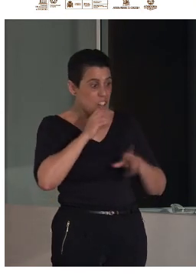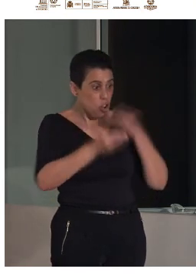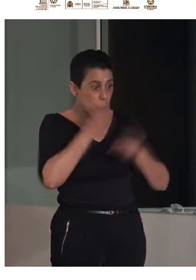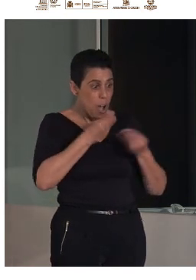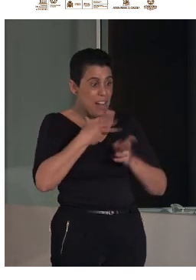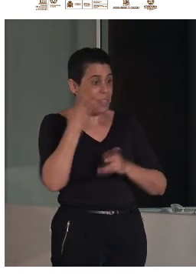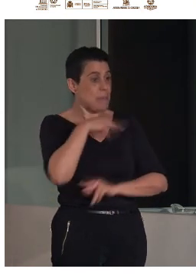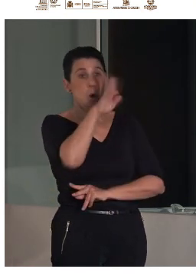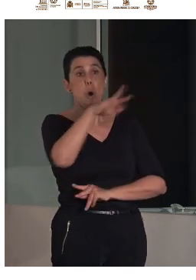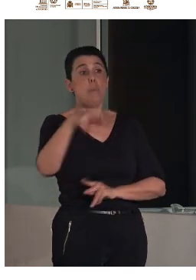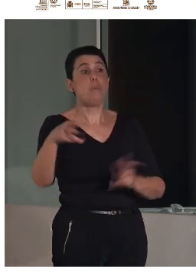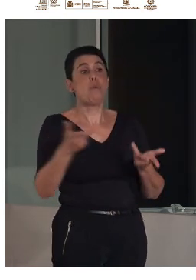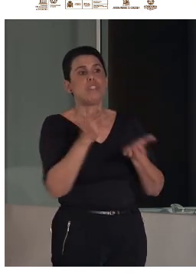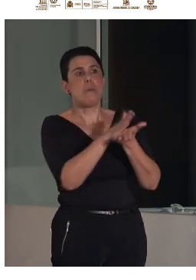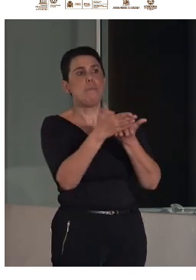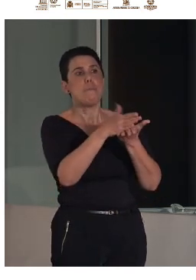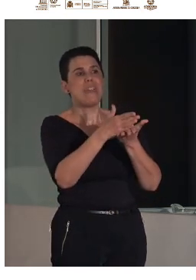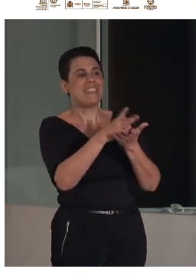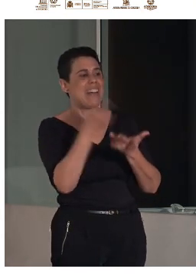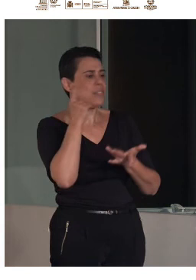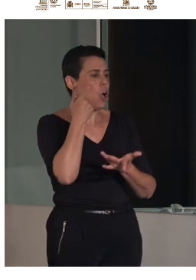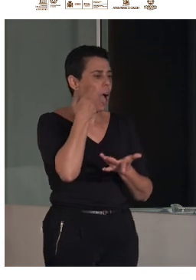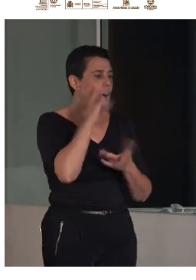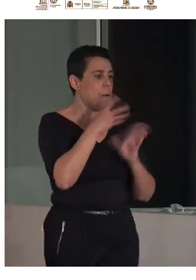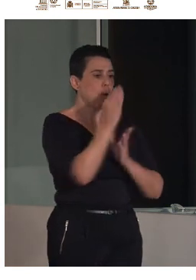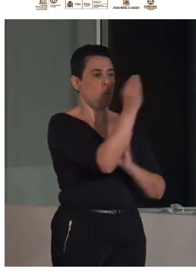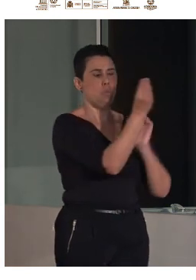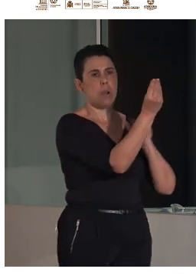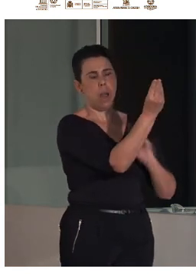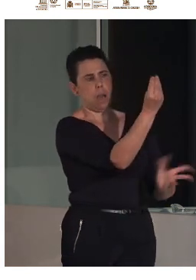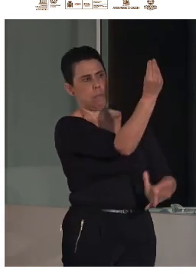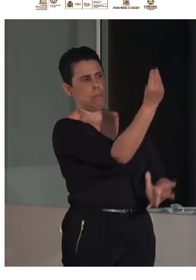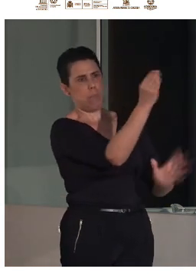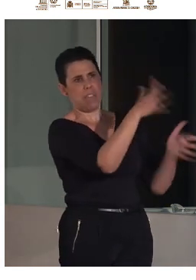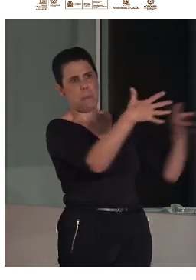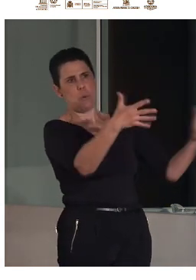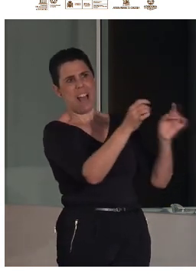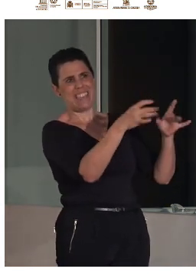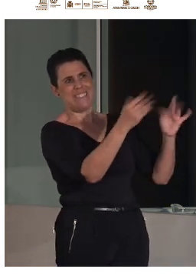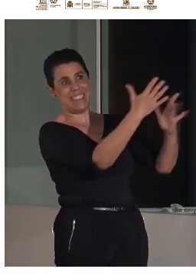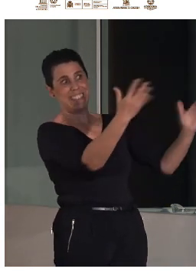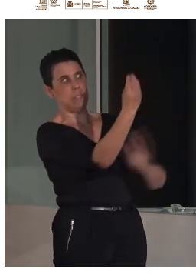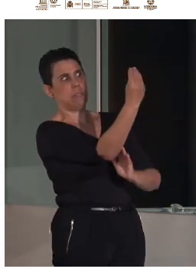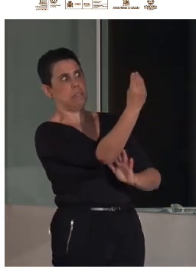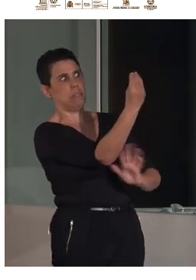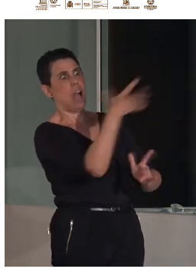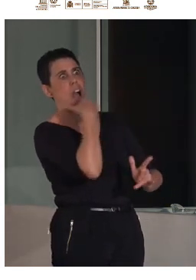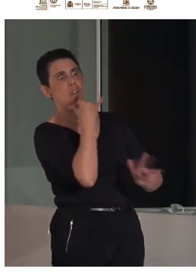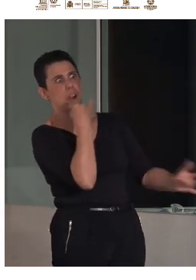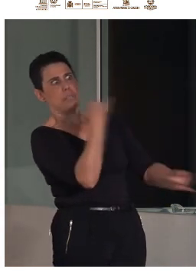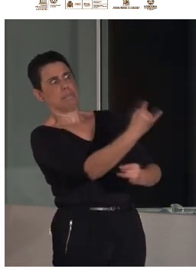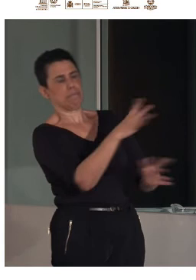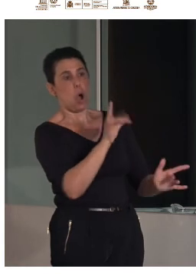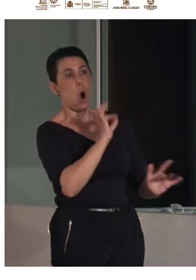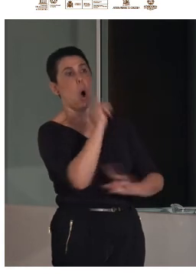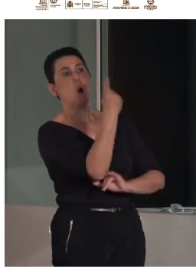mediación como que si en un momento dado una pieza está en un lugar muy destacado o en una vitrina muy grande o está sola en una sala